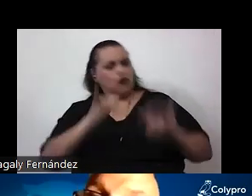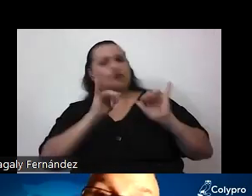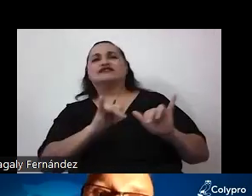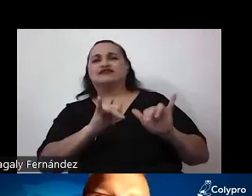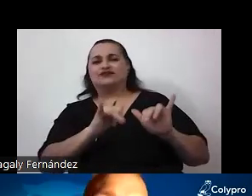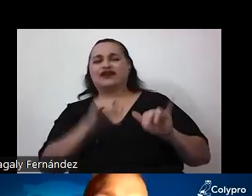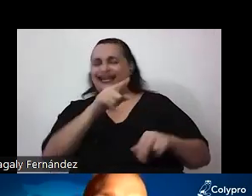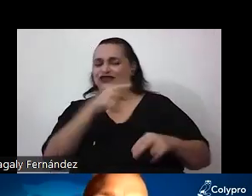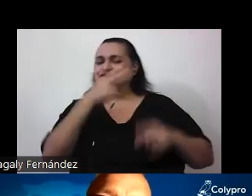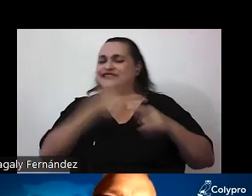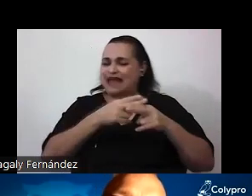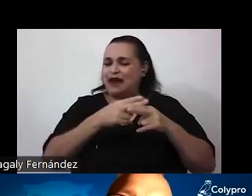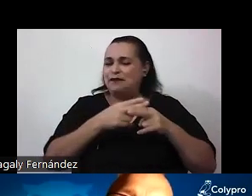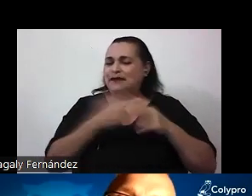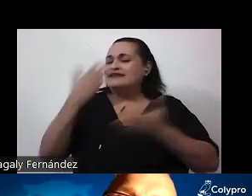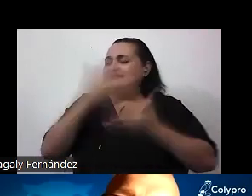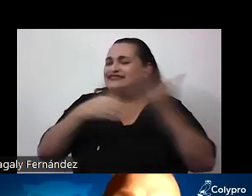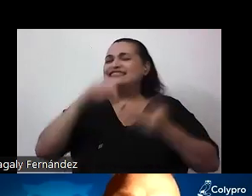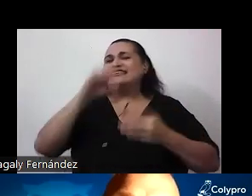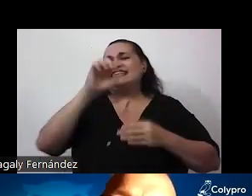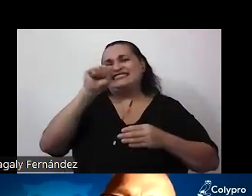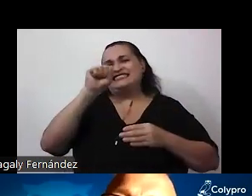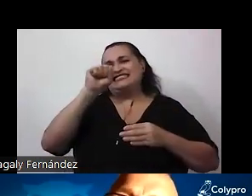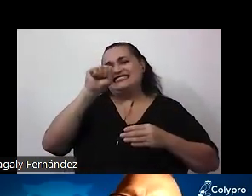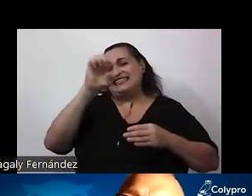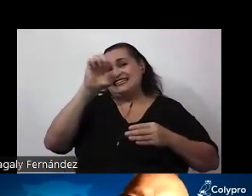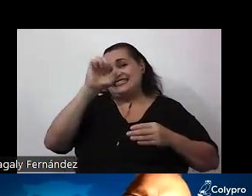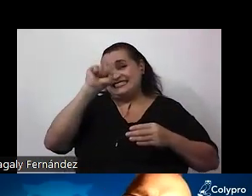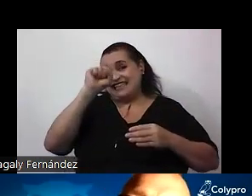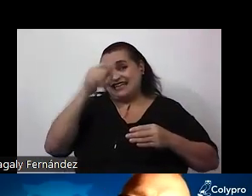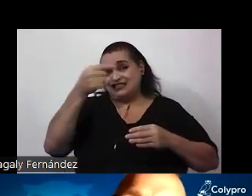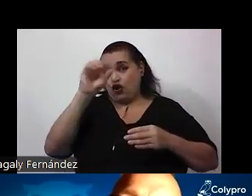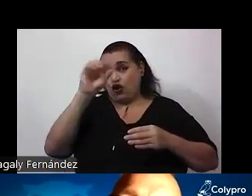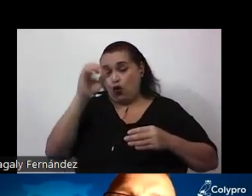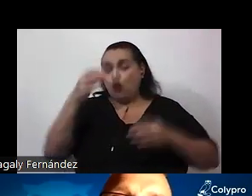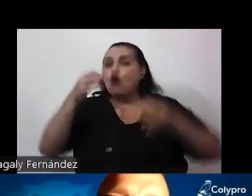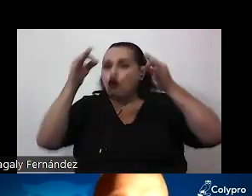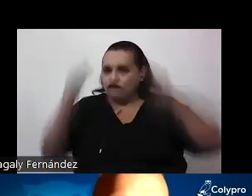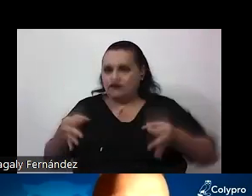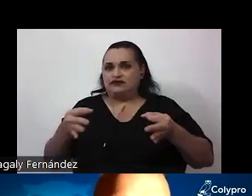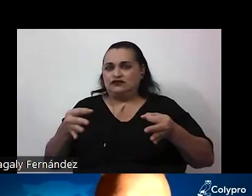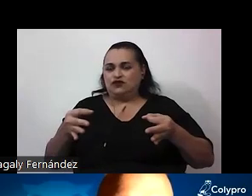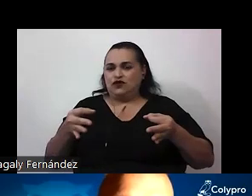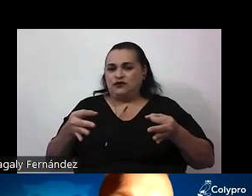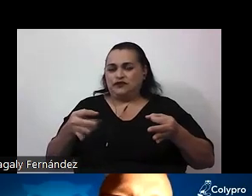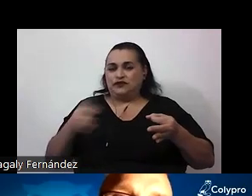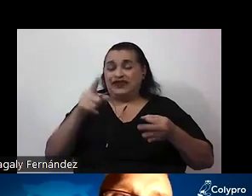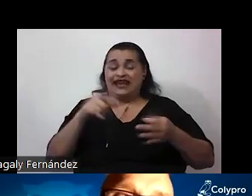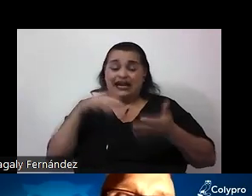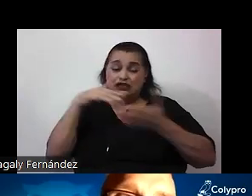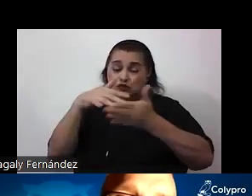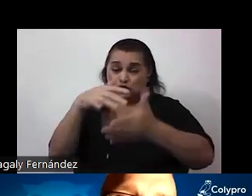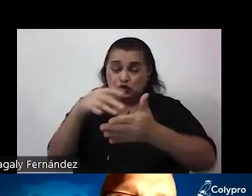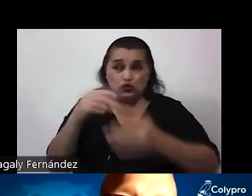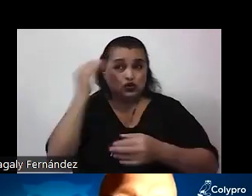sesgo de confirmación. La investigación en psicología cognitiva ha detectado decenas de sesgos